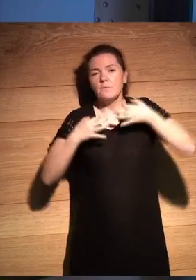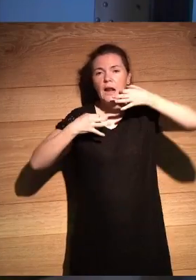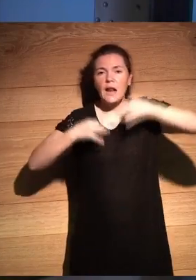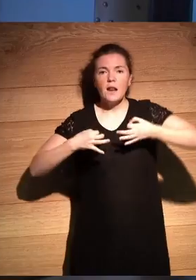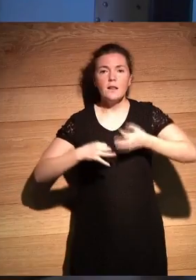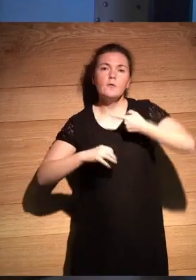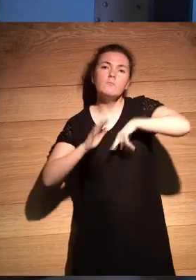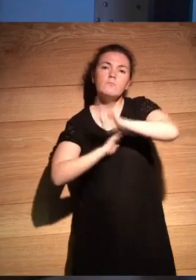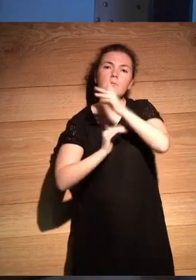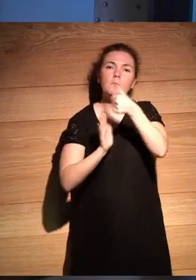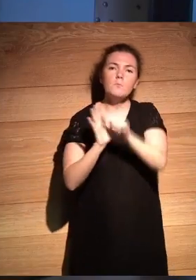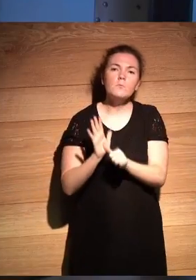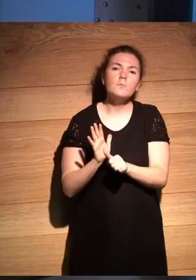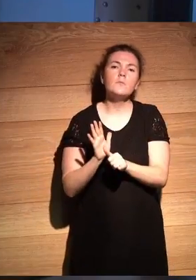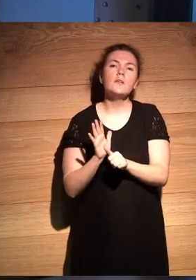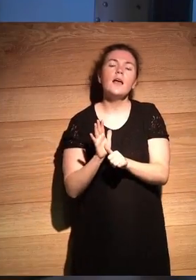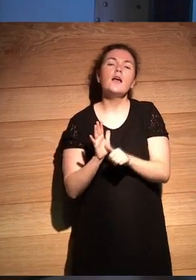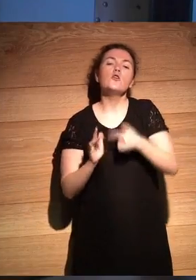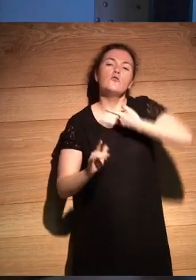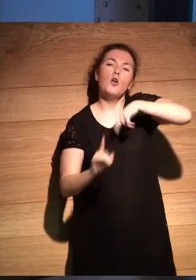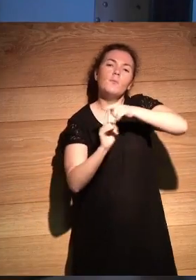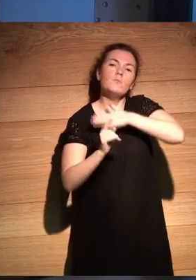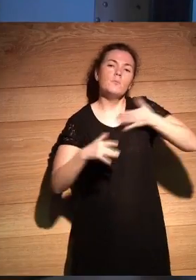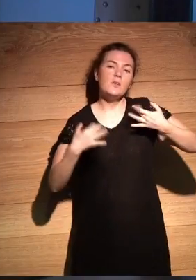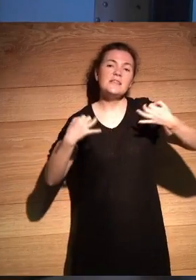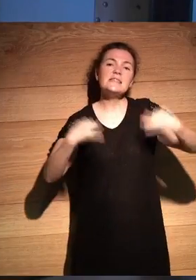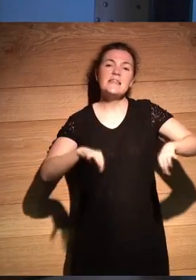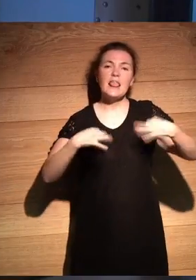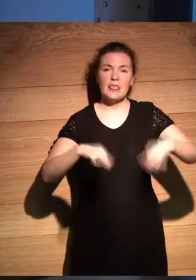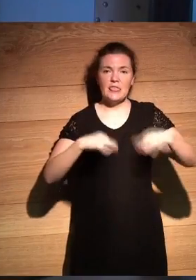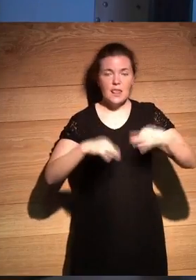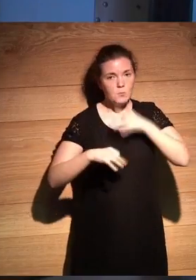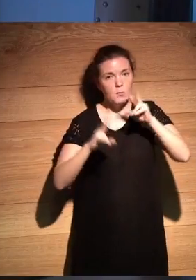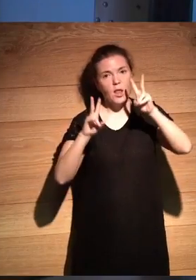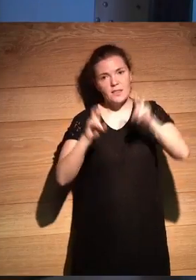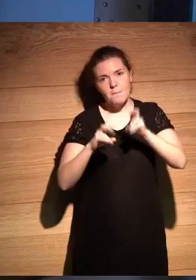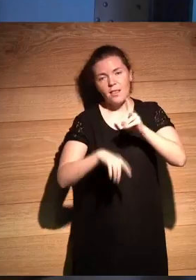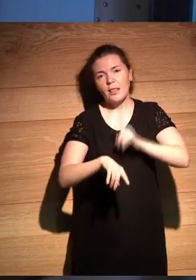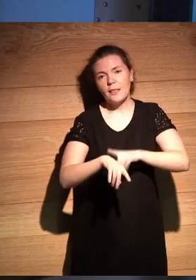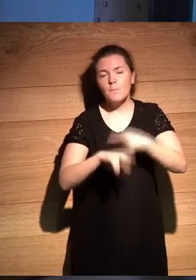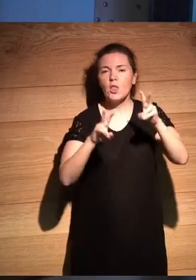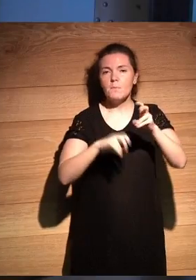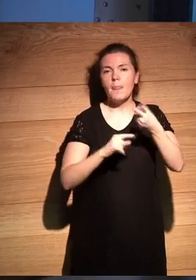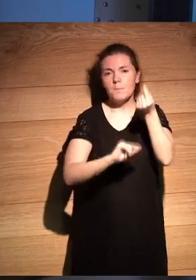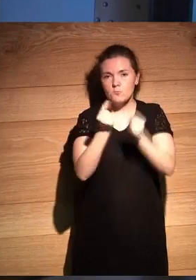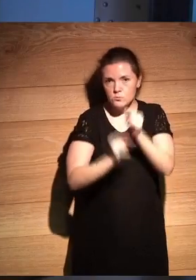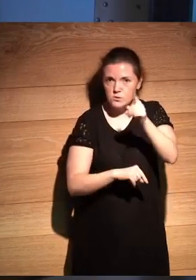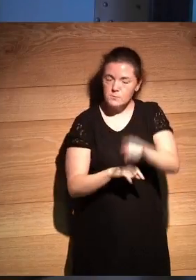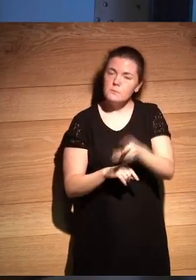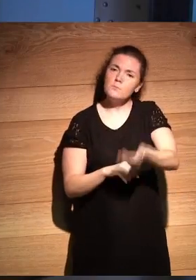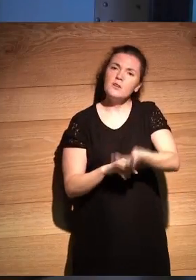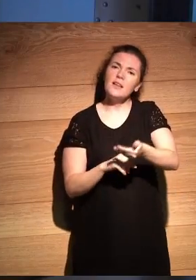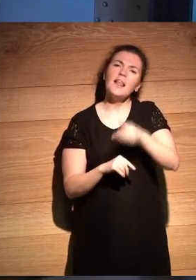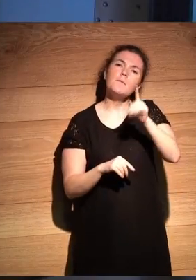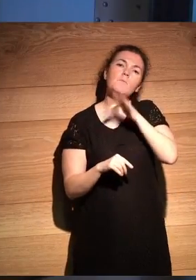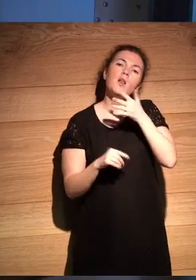desarrollábamos cuando programamos que fuese lo más simple posible por temas también de timing y también de presupuesto claro que sí y sobre